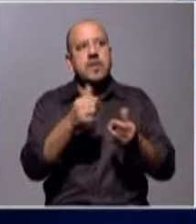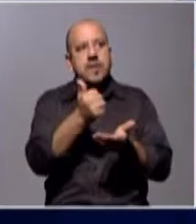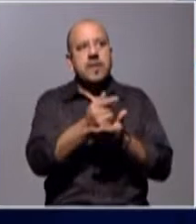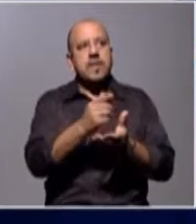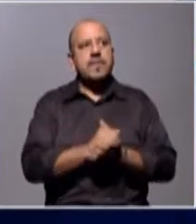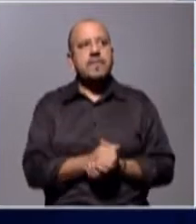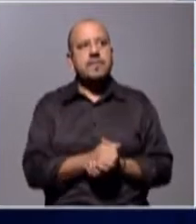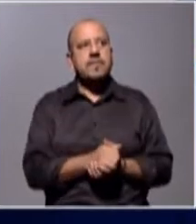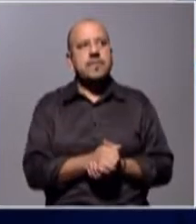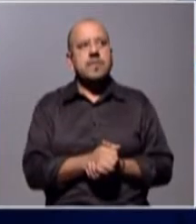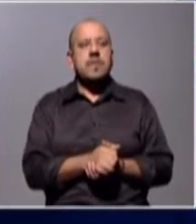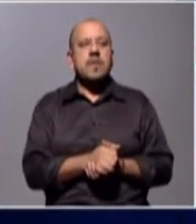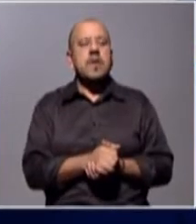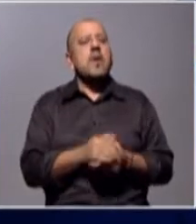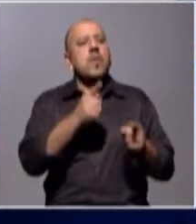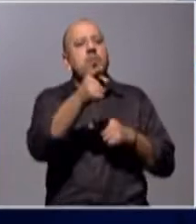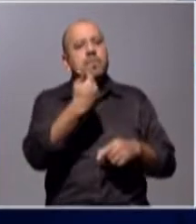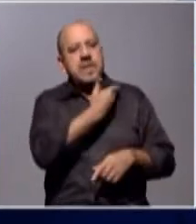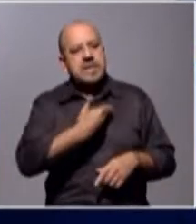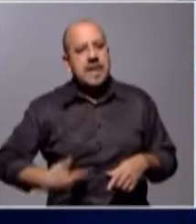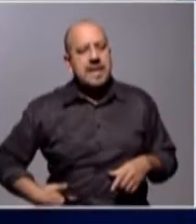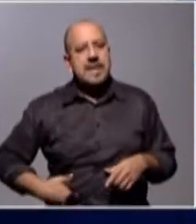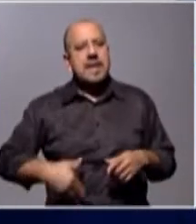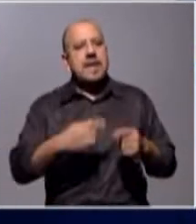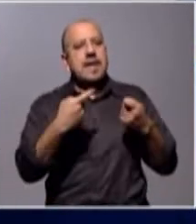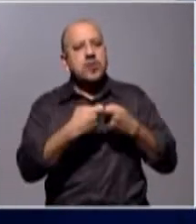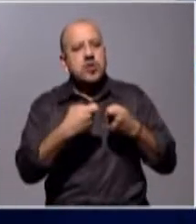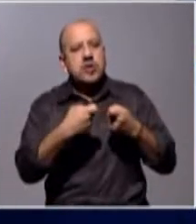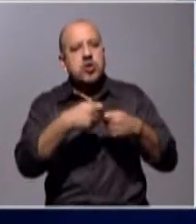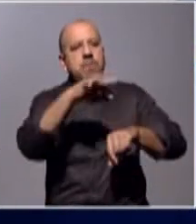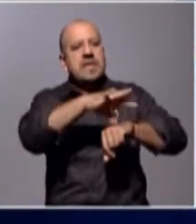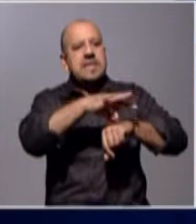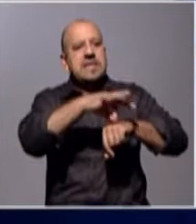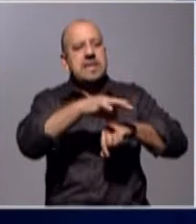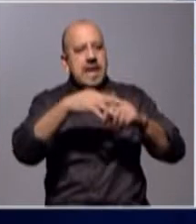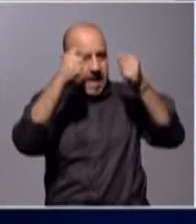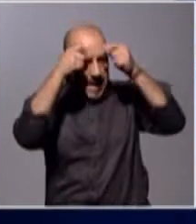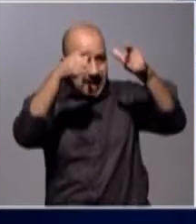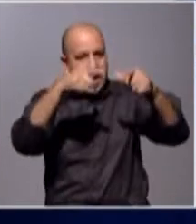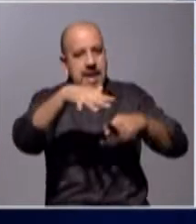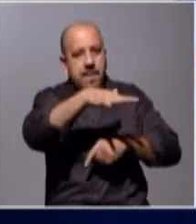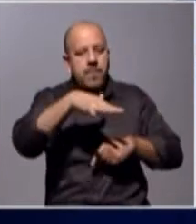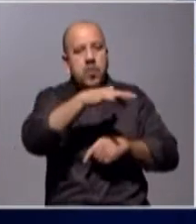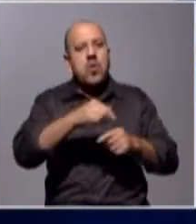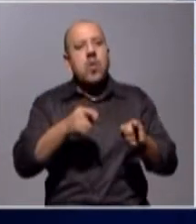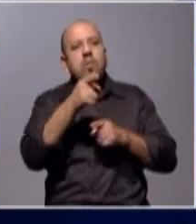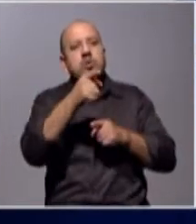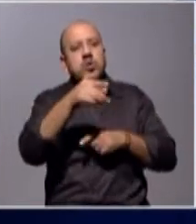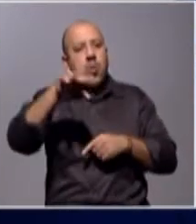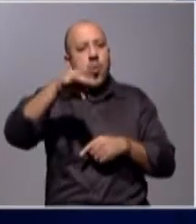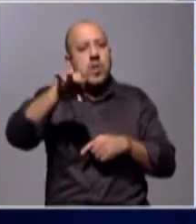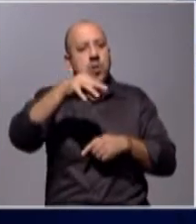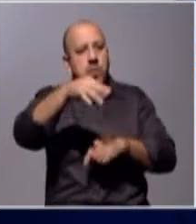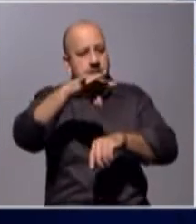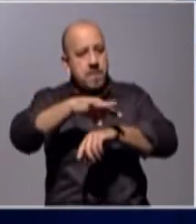Ramón, además de ser presidente de la Sociedad de Medicina Rural, vos sos el único médico en la policlínica que